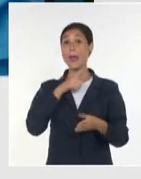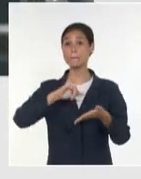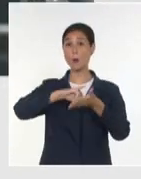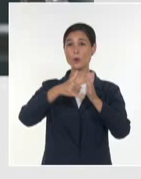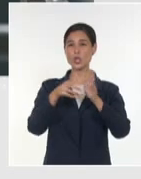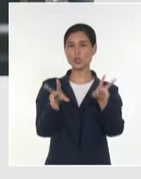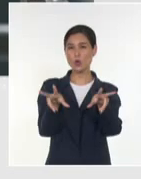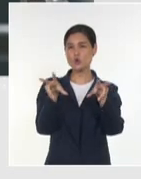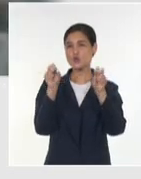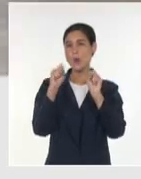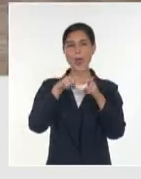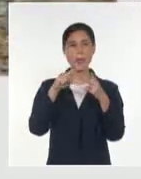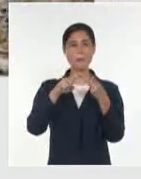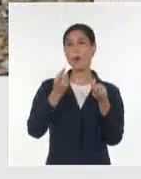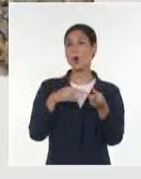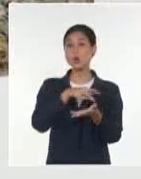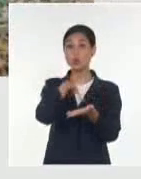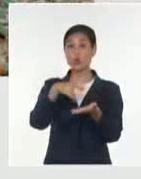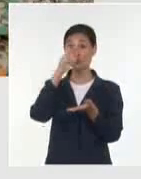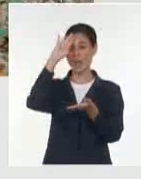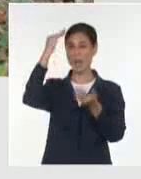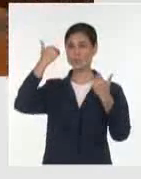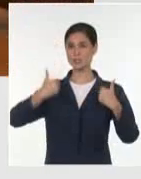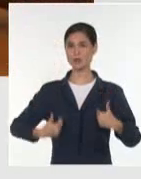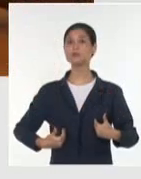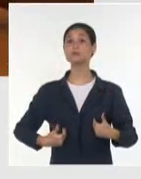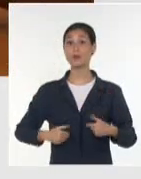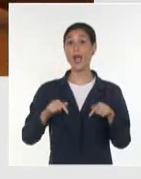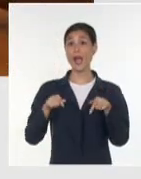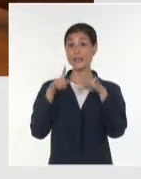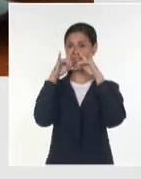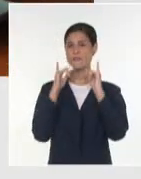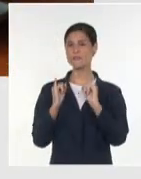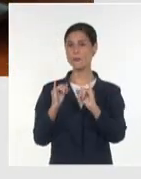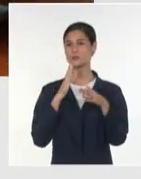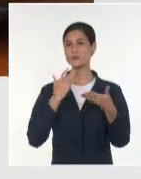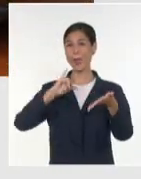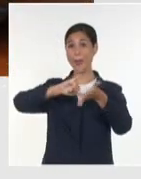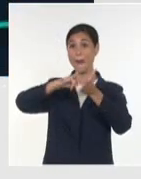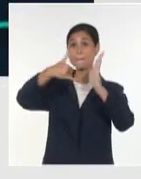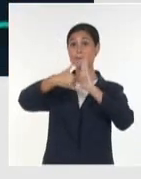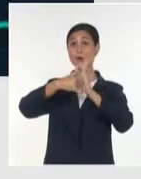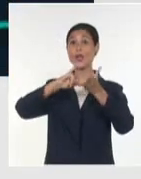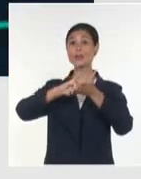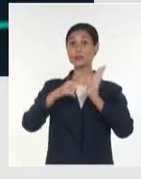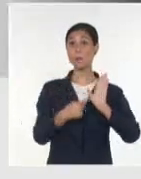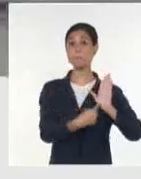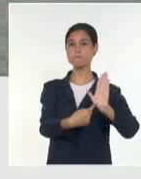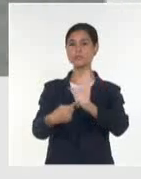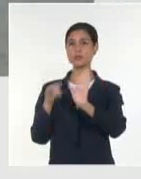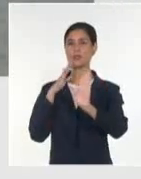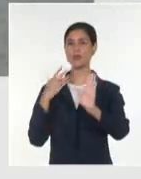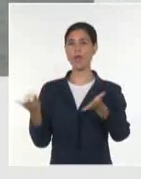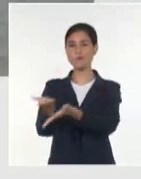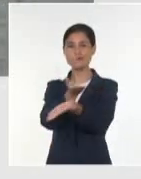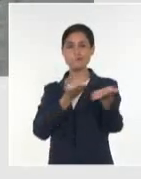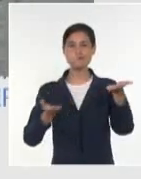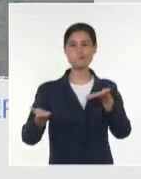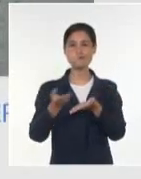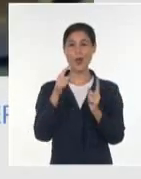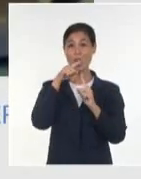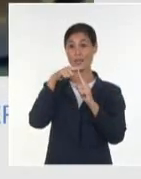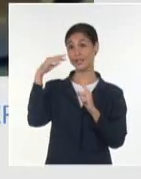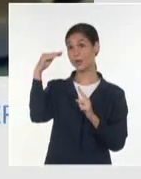industria biofarmacéutica nacional. Tendremos detalles de proyectos que ayudan a participar de los cambios tecnológicos y